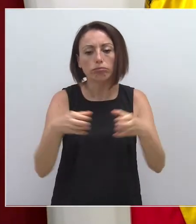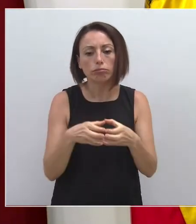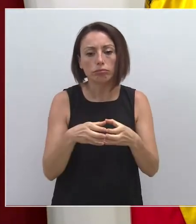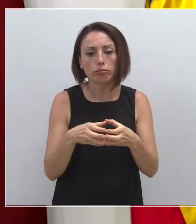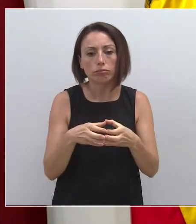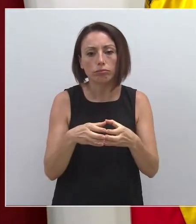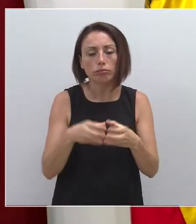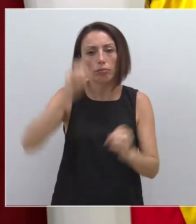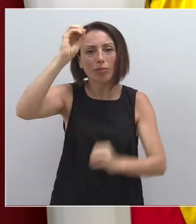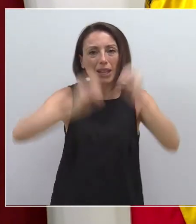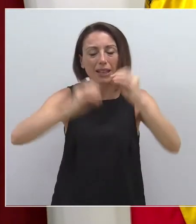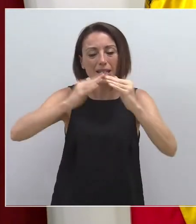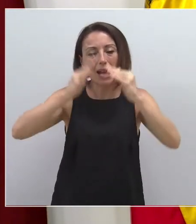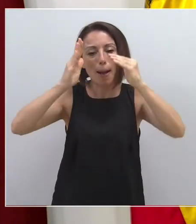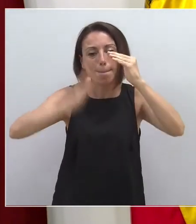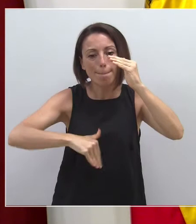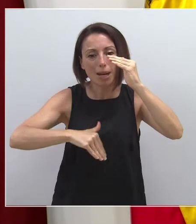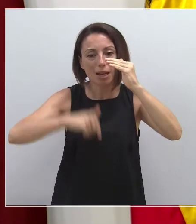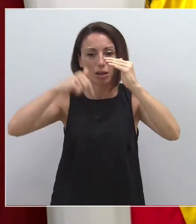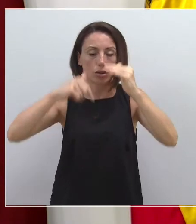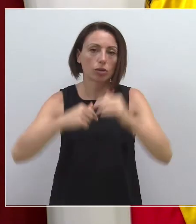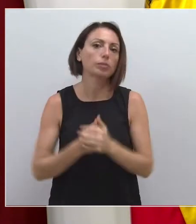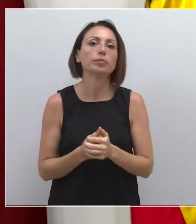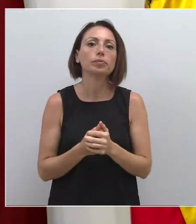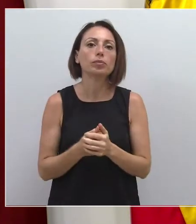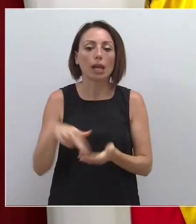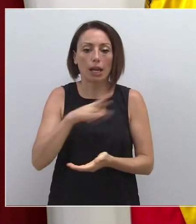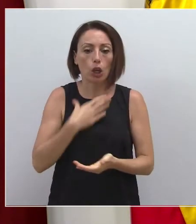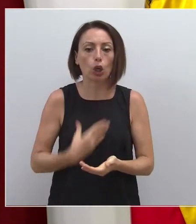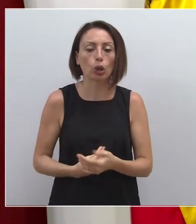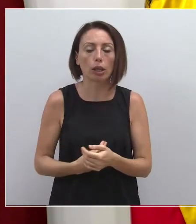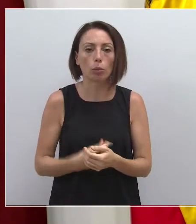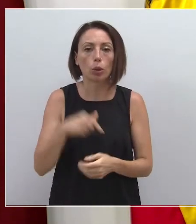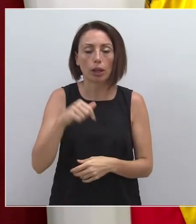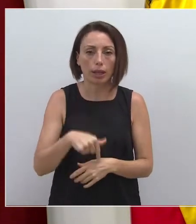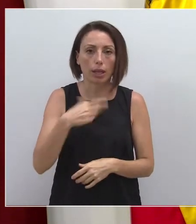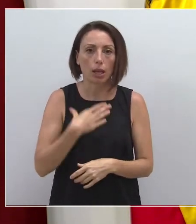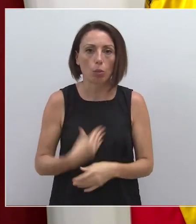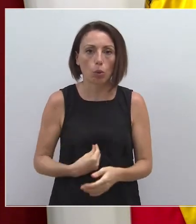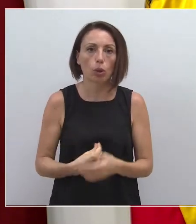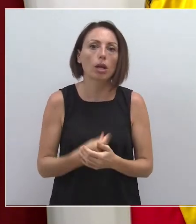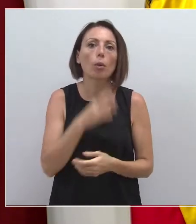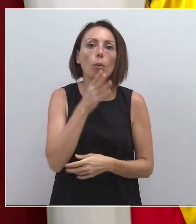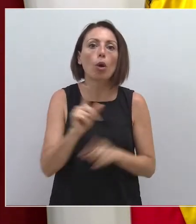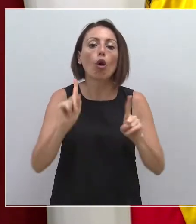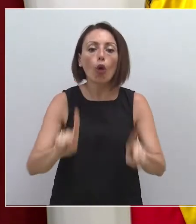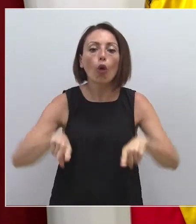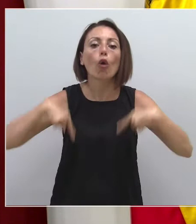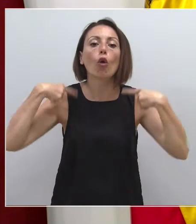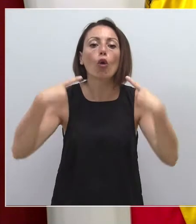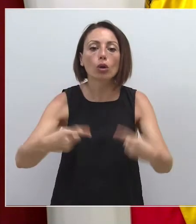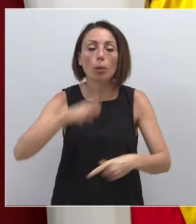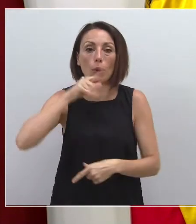la tasa es una de las más bajas de la región como consecuencia de su elevada